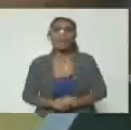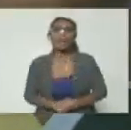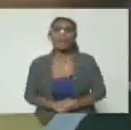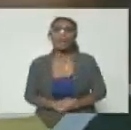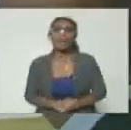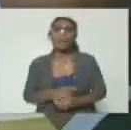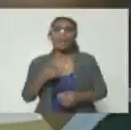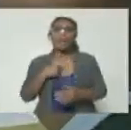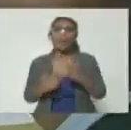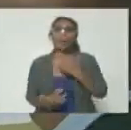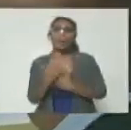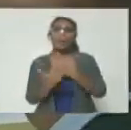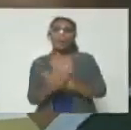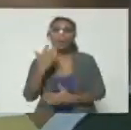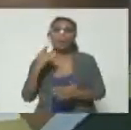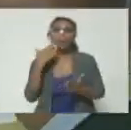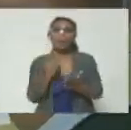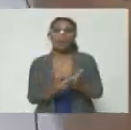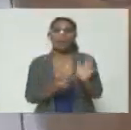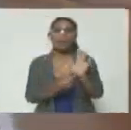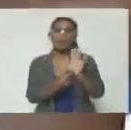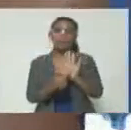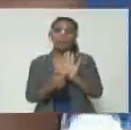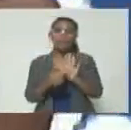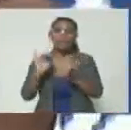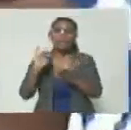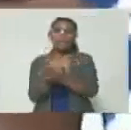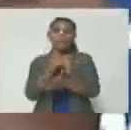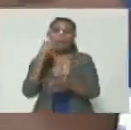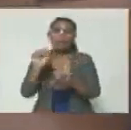yo mandé imprimir como 500 ejemplares por si se les ocurre sacarla de las redes